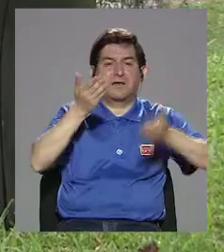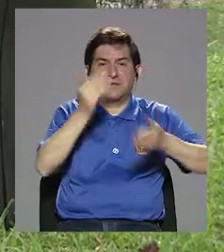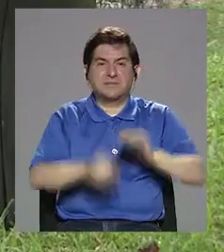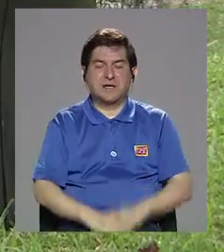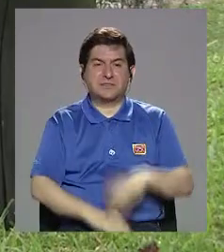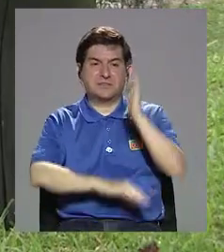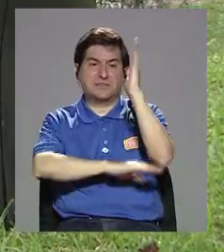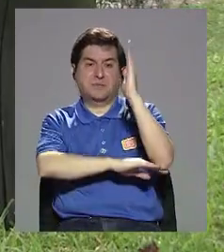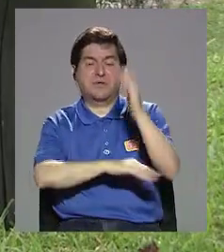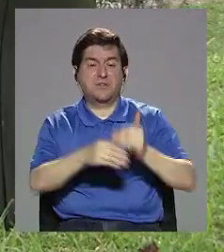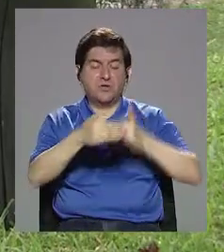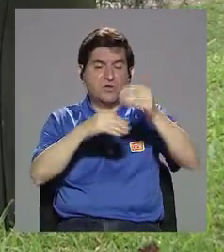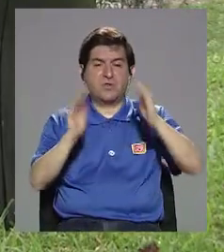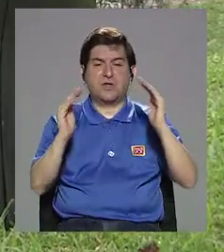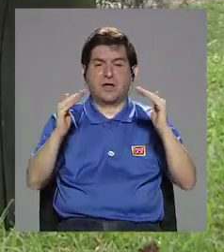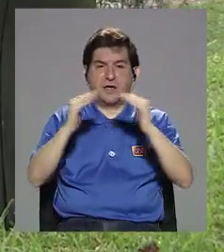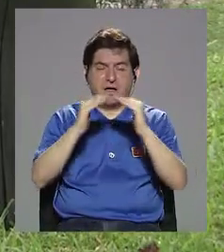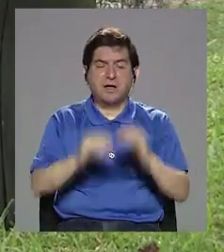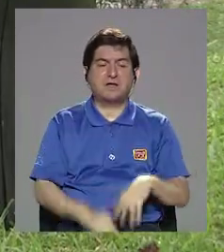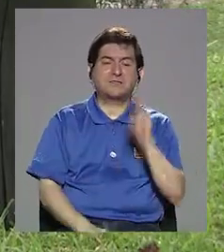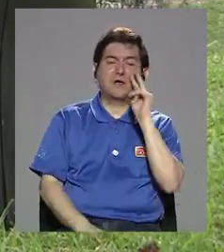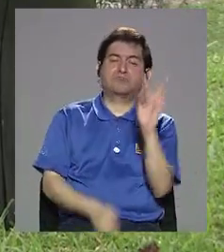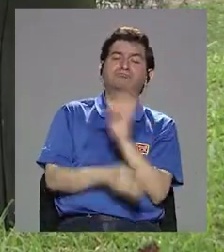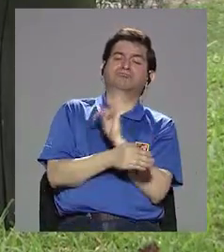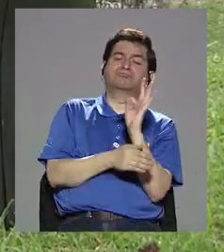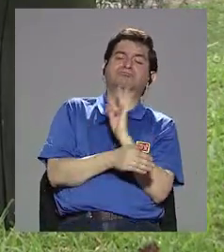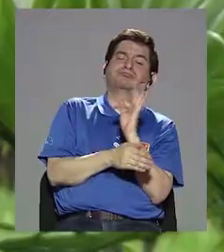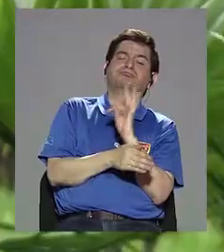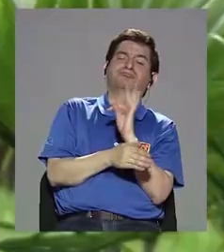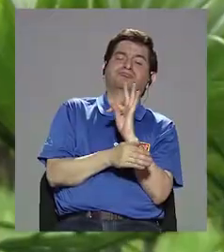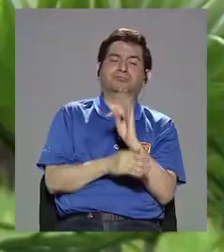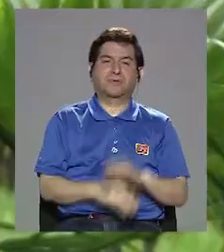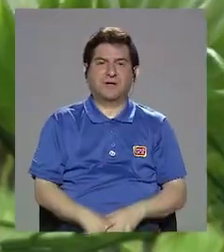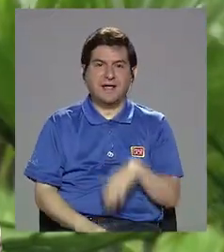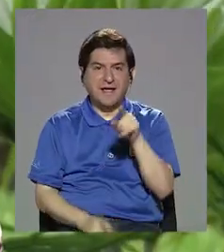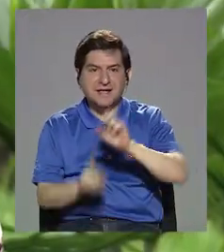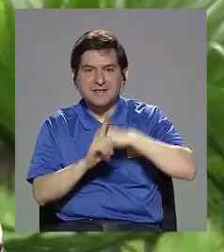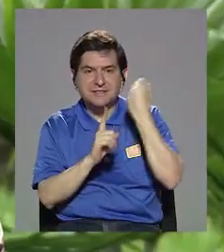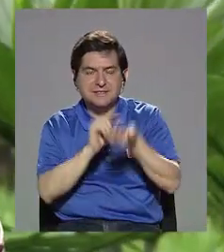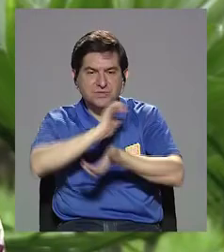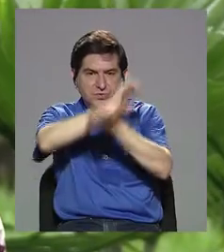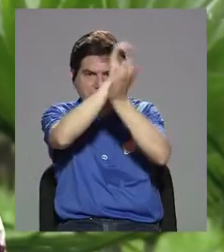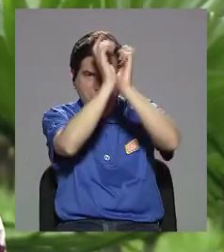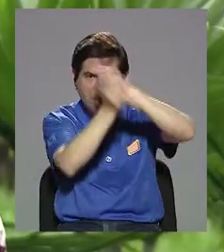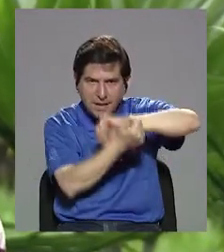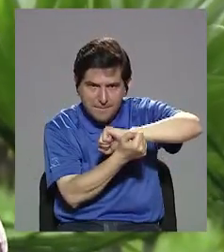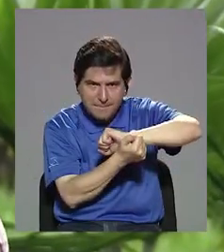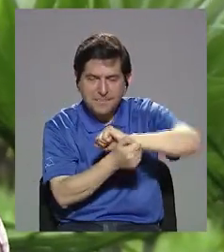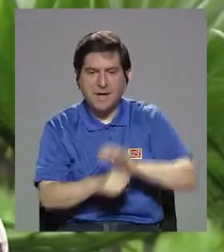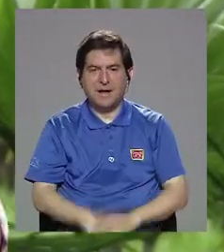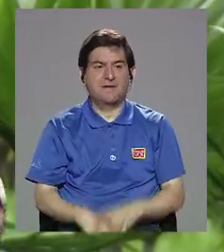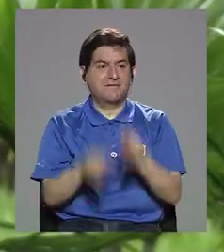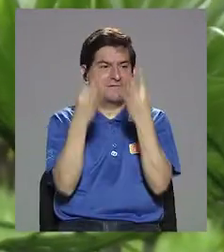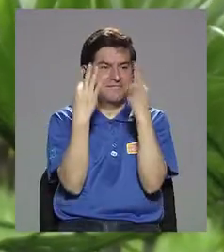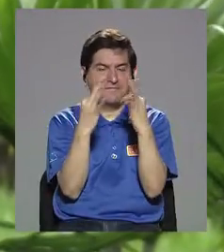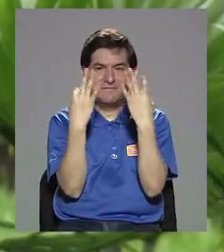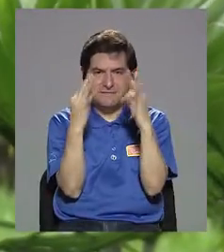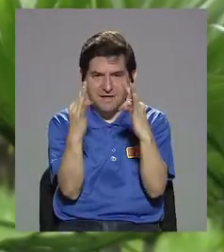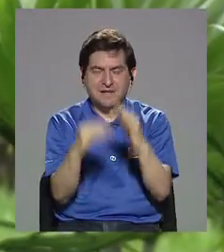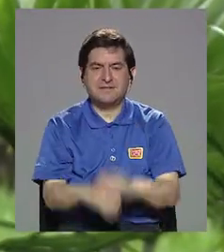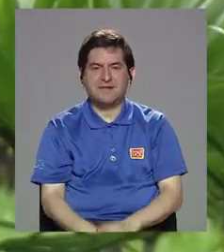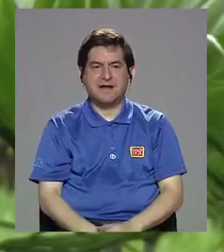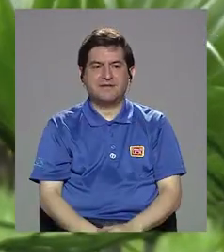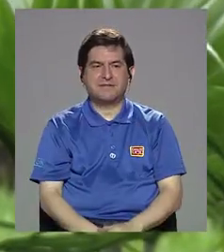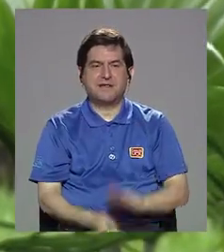media, y después llegar a la casa y sentarnos a ver televisión, si eso lo convertimos en tratar de